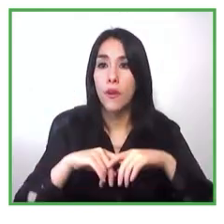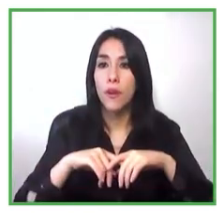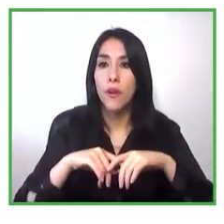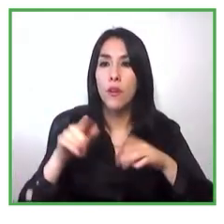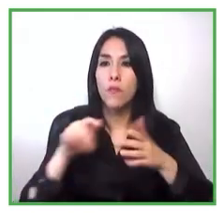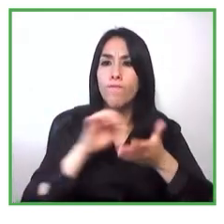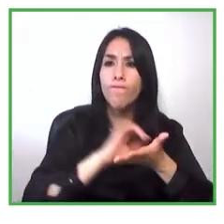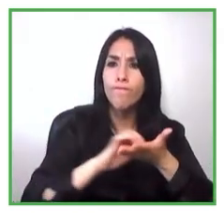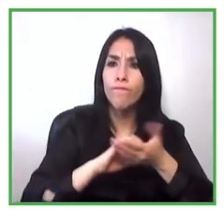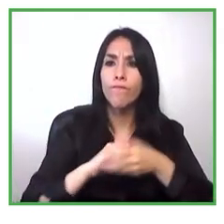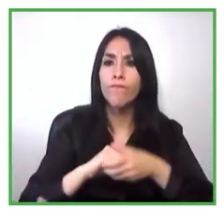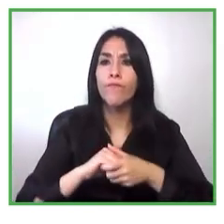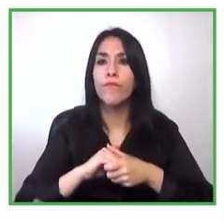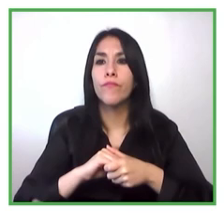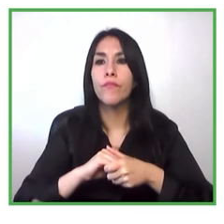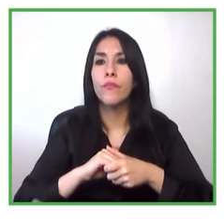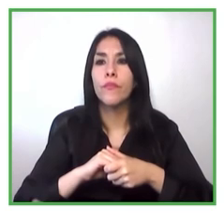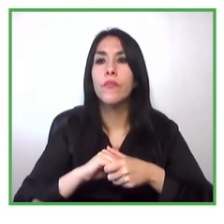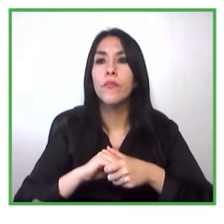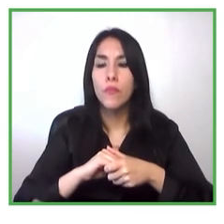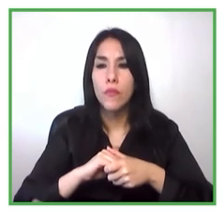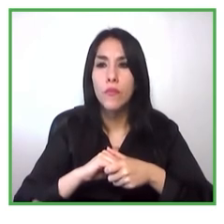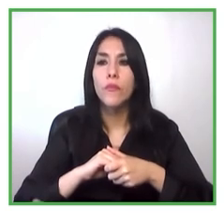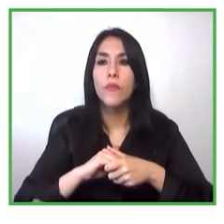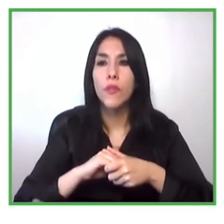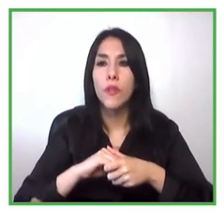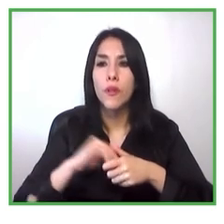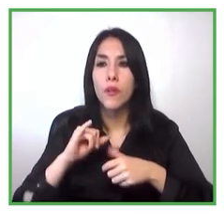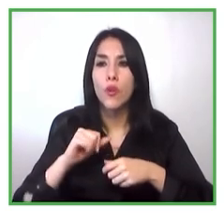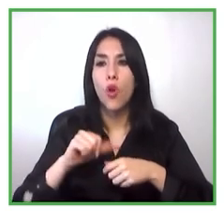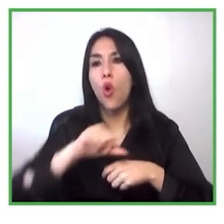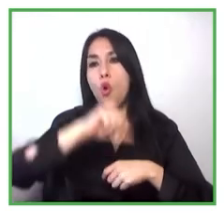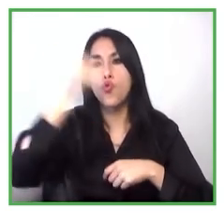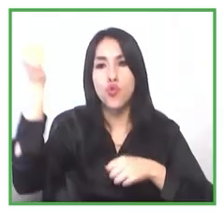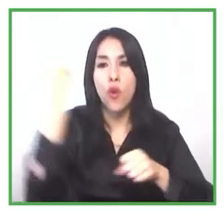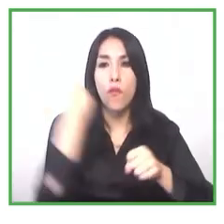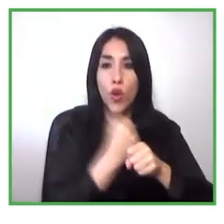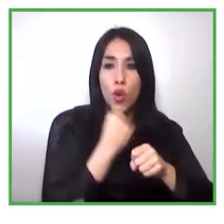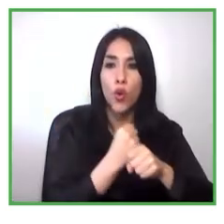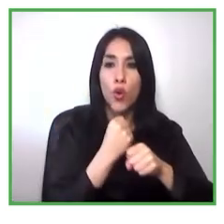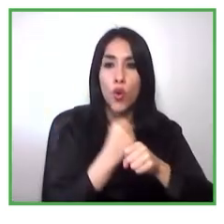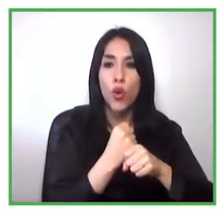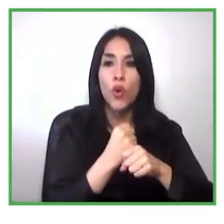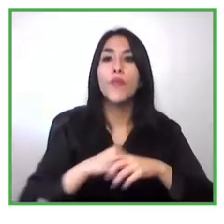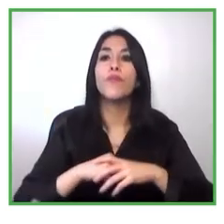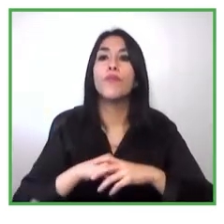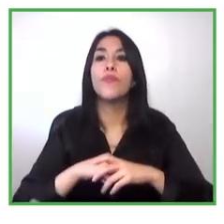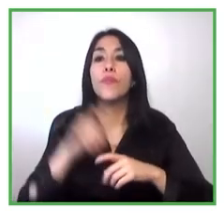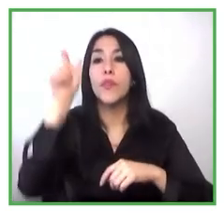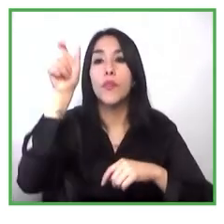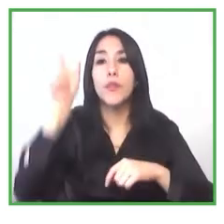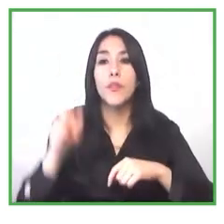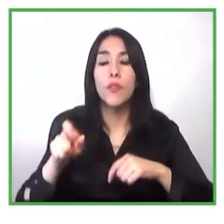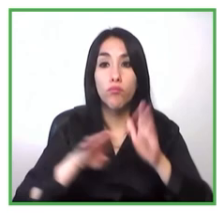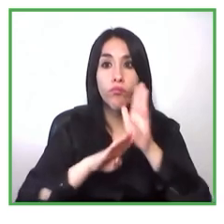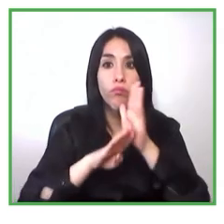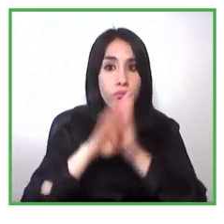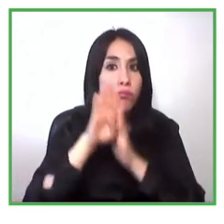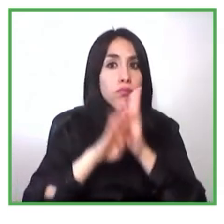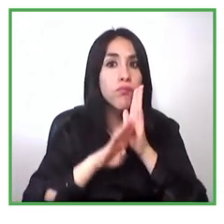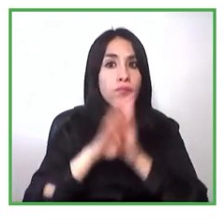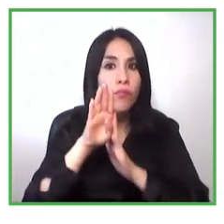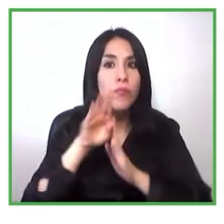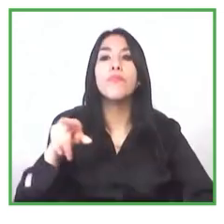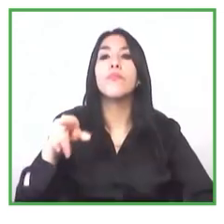se hizo un trabajo fuerte de fortalecimiento de esas habilidades blandas específicas para un emprendedor que no son las mismas para una